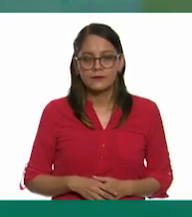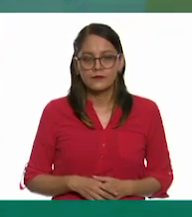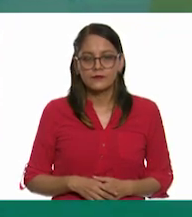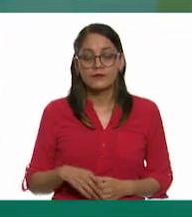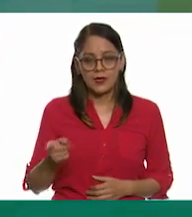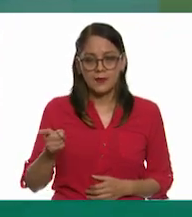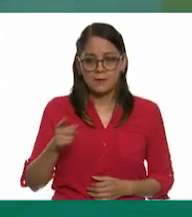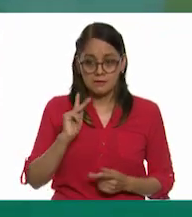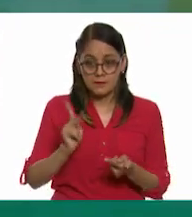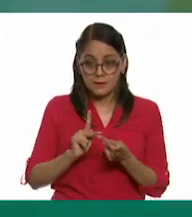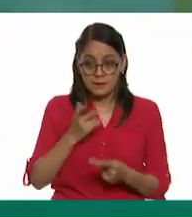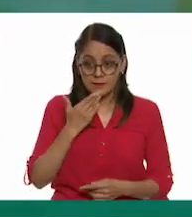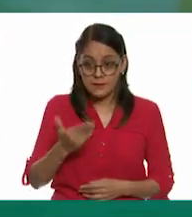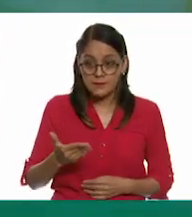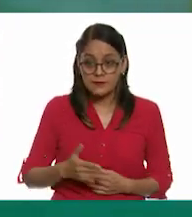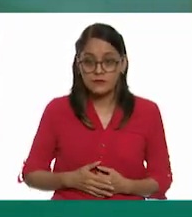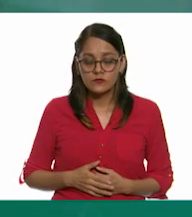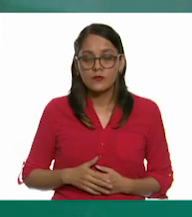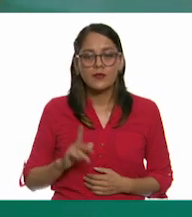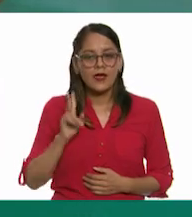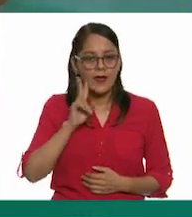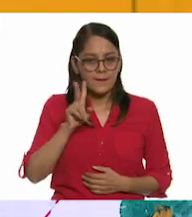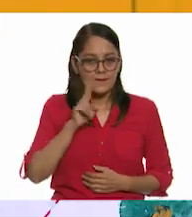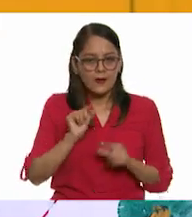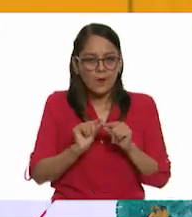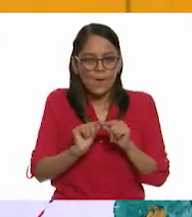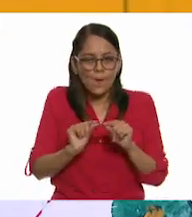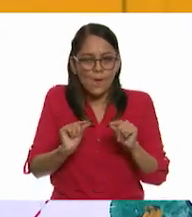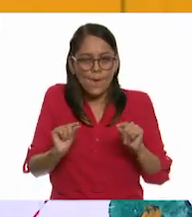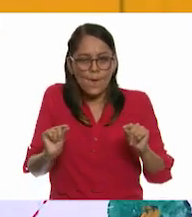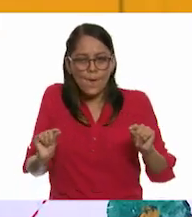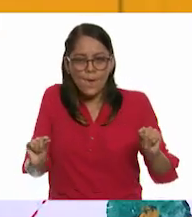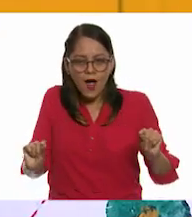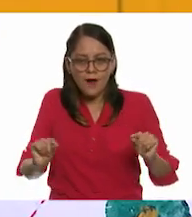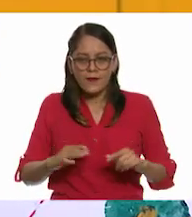¿Aquí está bien, Oscar? A ver, la vamos a estirar por acá.